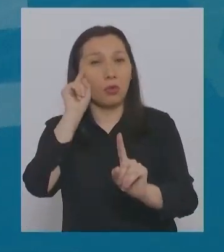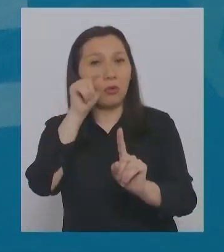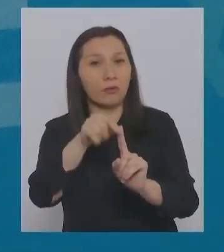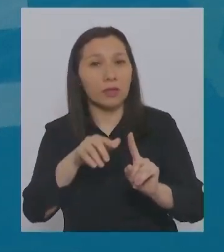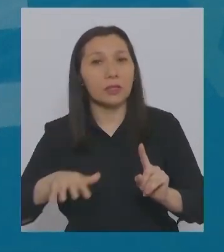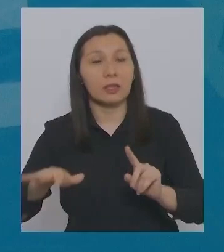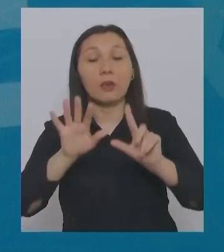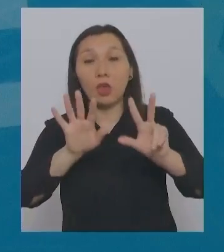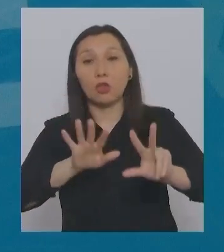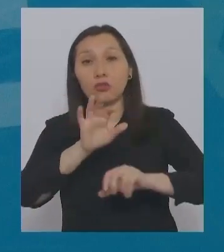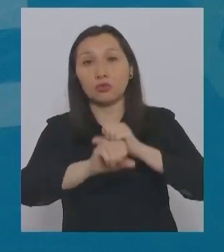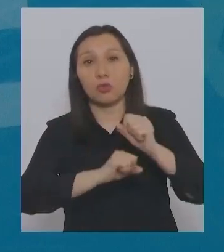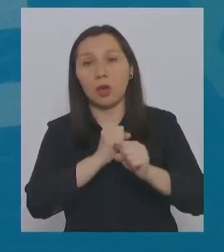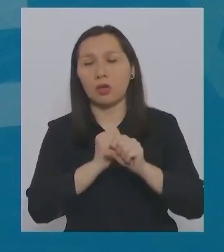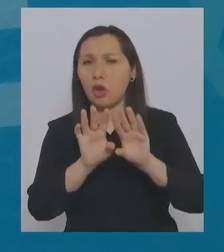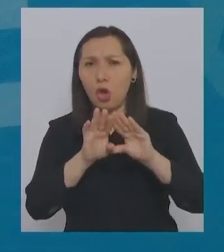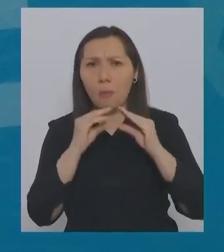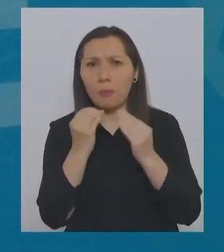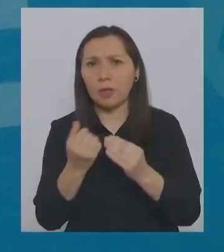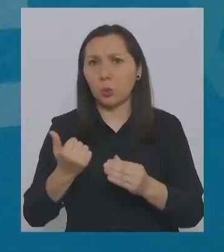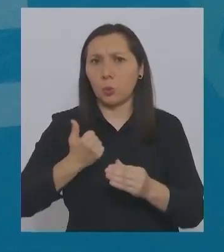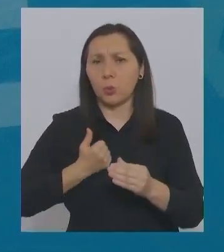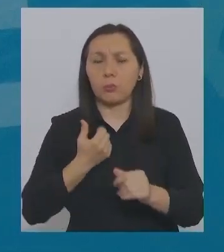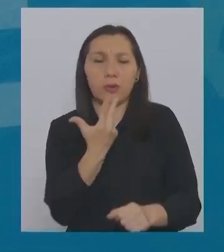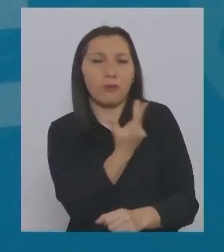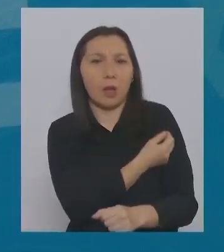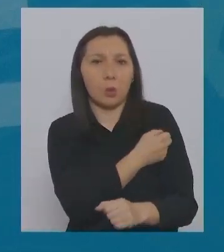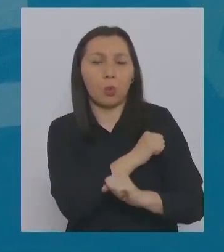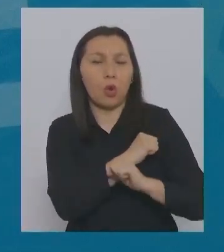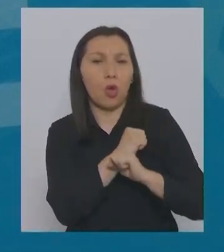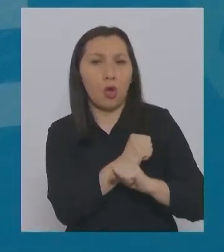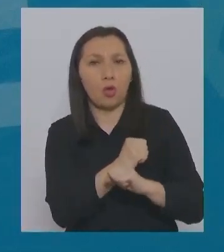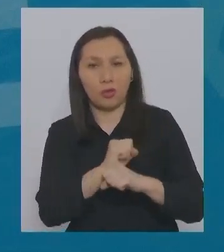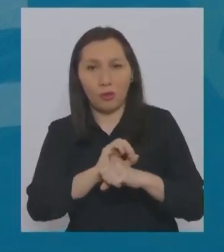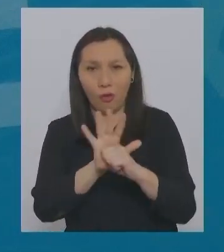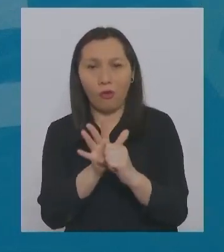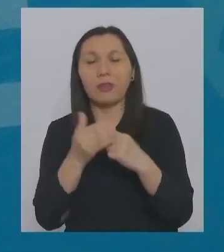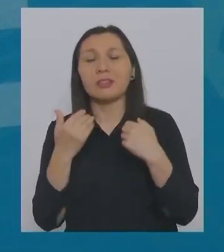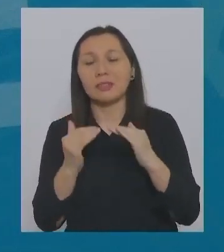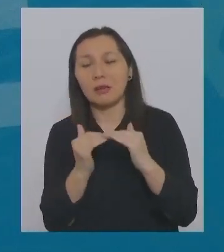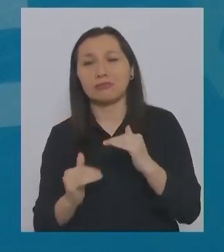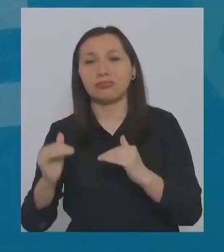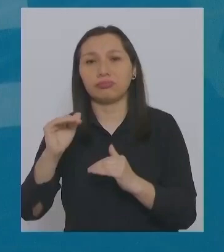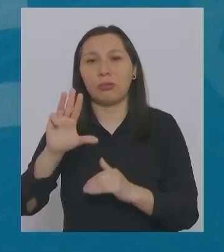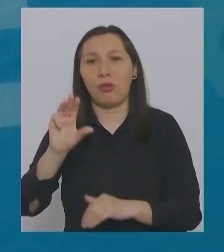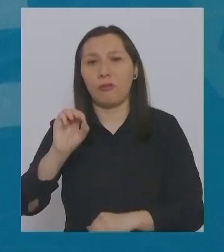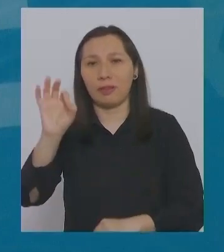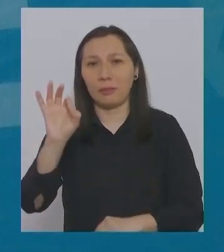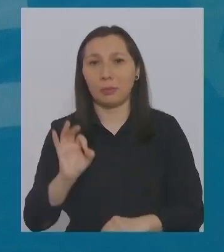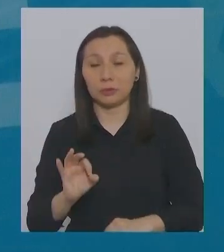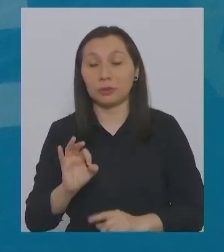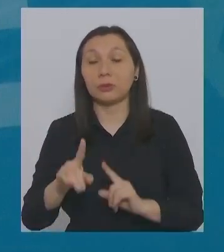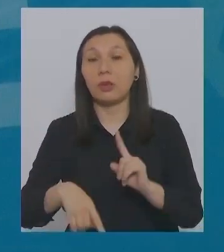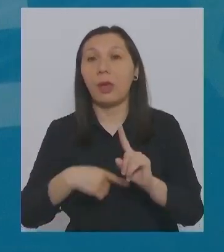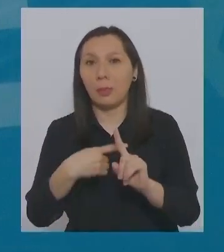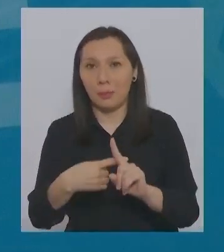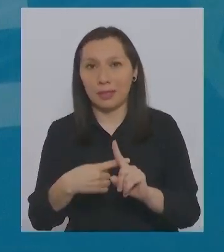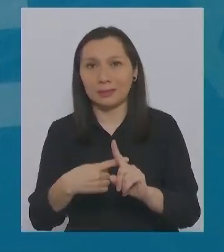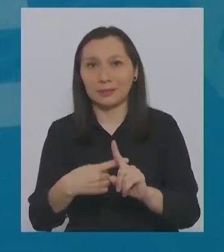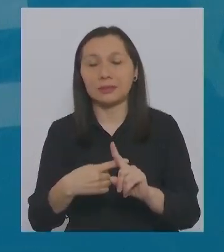de 18 años con esquema completo de vacunación contra el COVID-19 ya supera el 90%. Además,